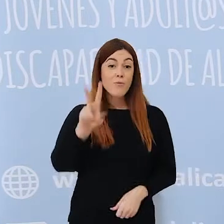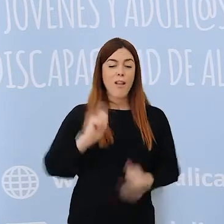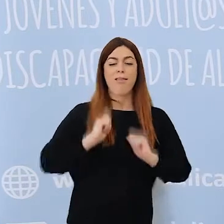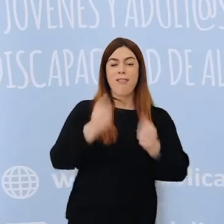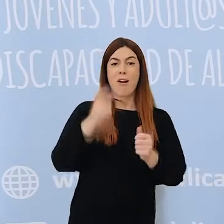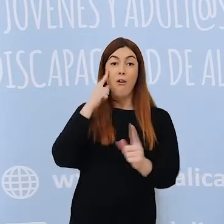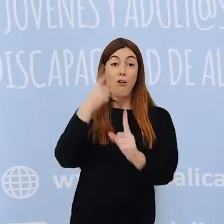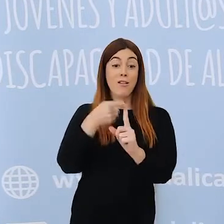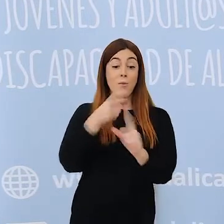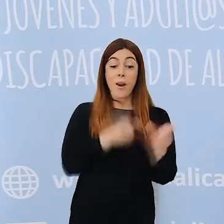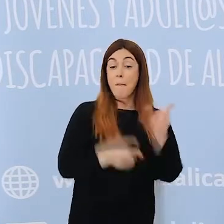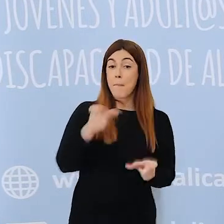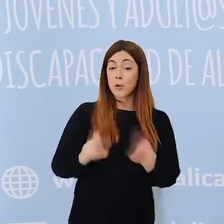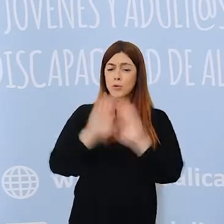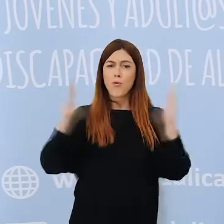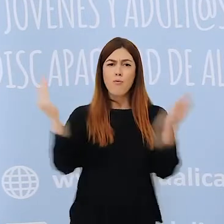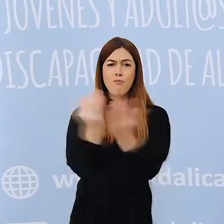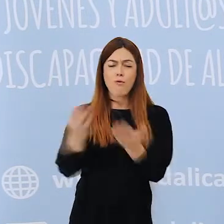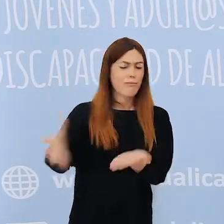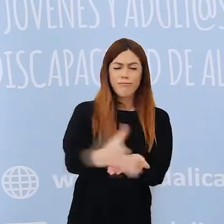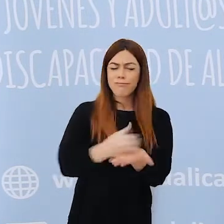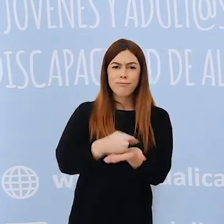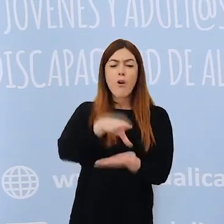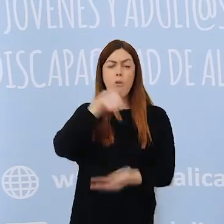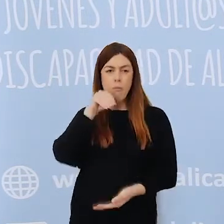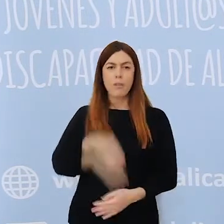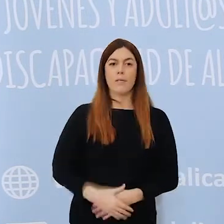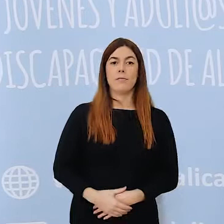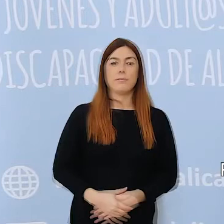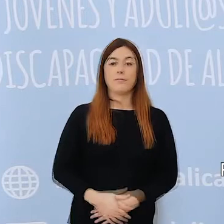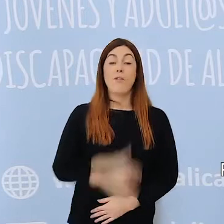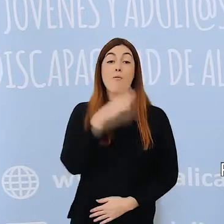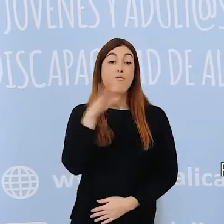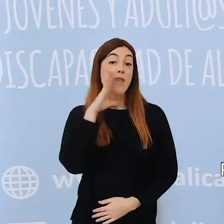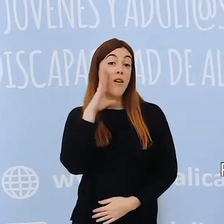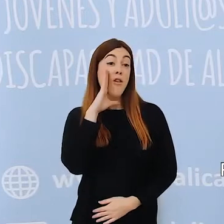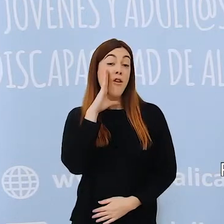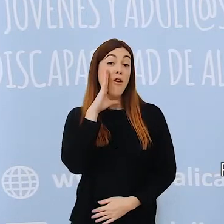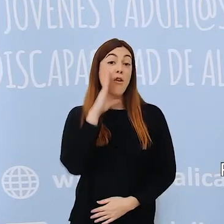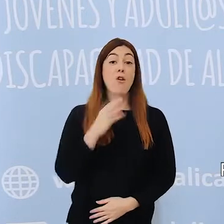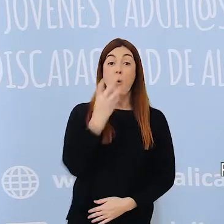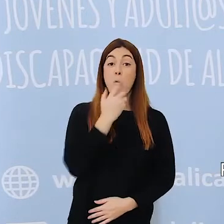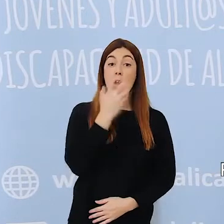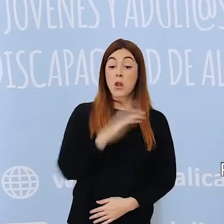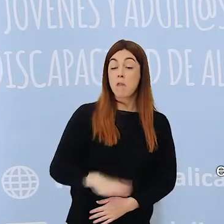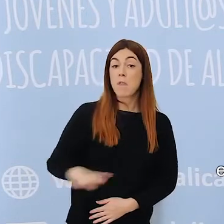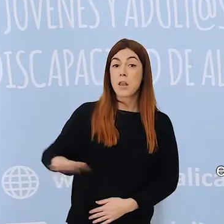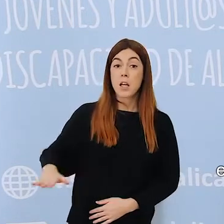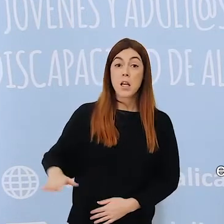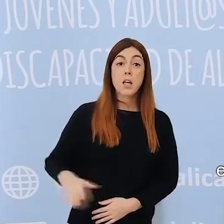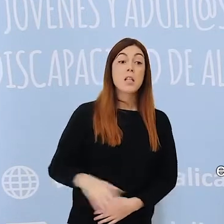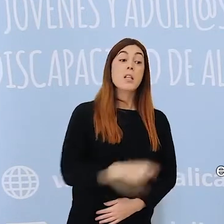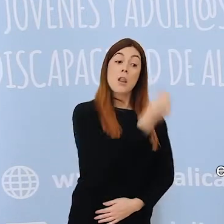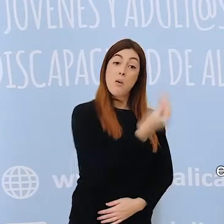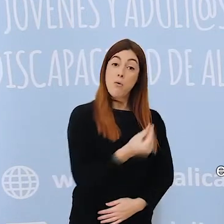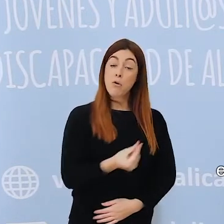para que el receptor comprenda todo aquello que le rodea. Por esta razón, en los cuentos infantiles encontramos